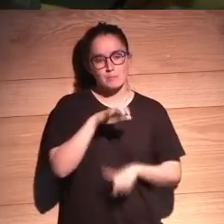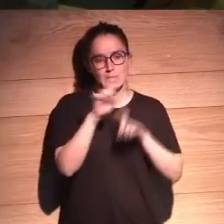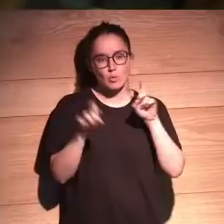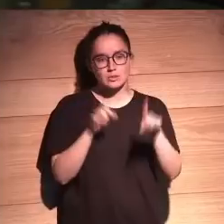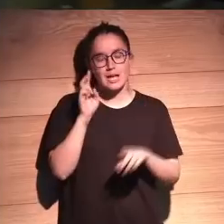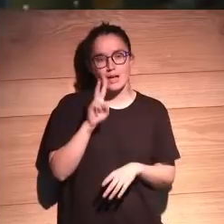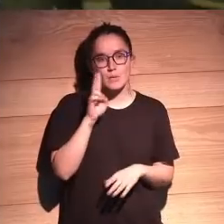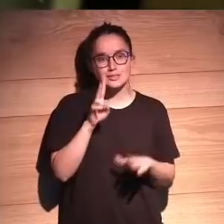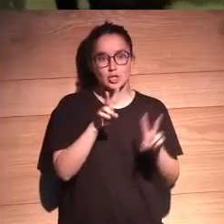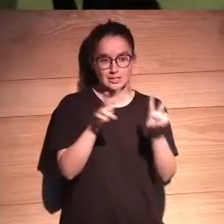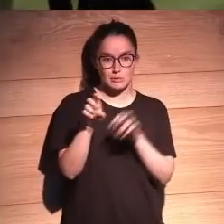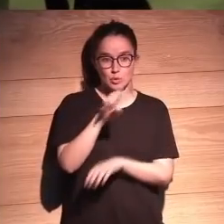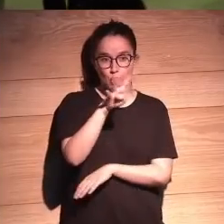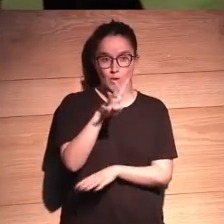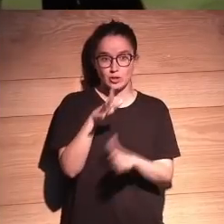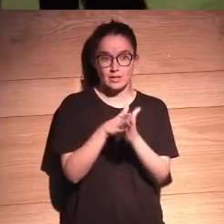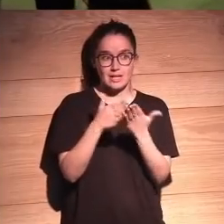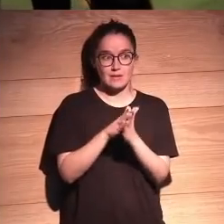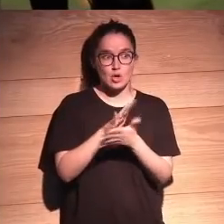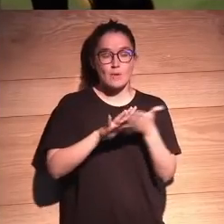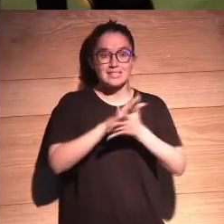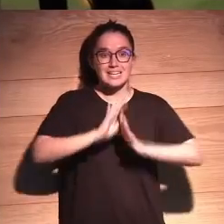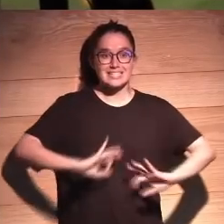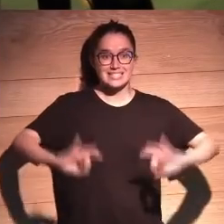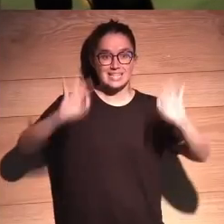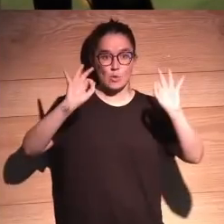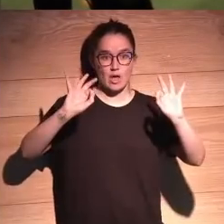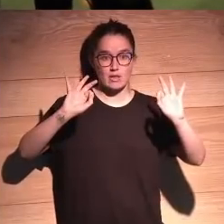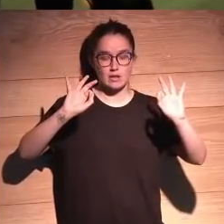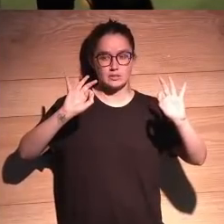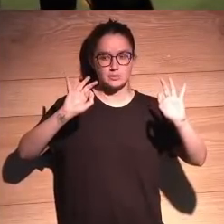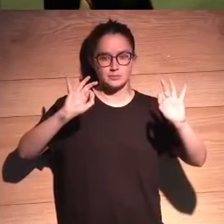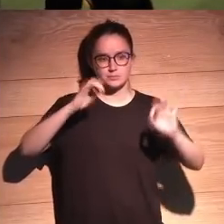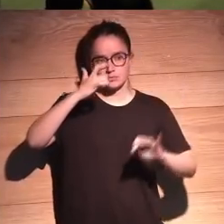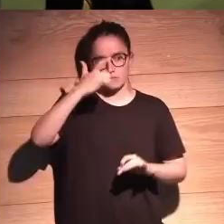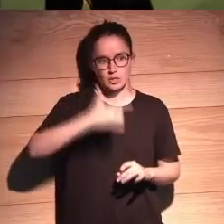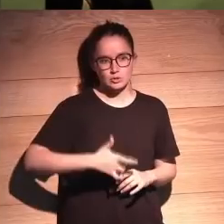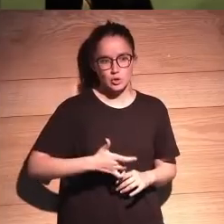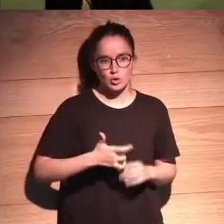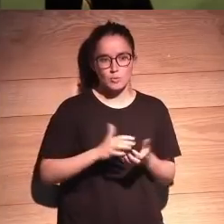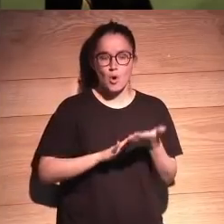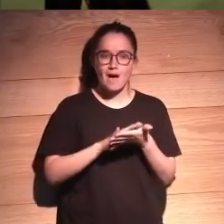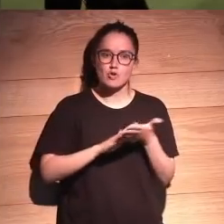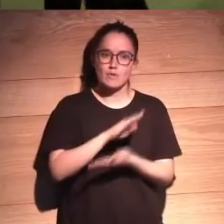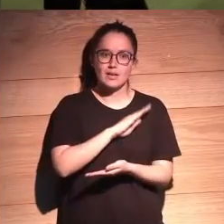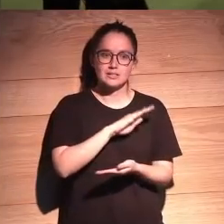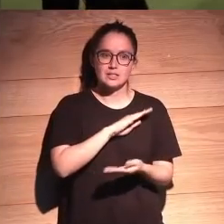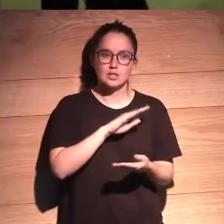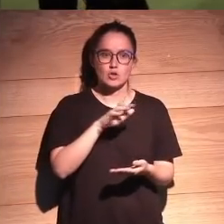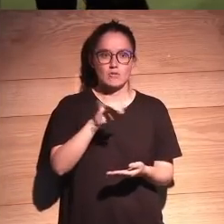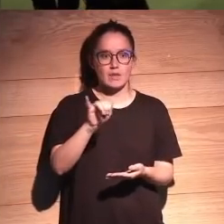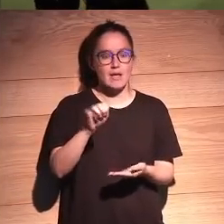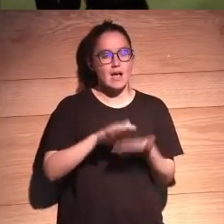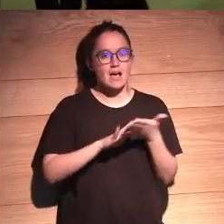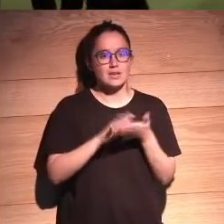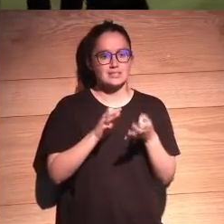he visto que en el capítulo 4 del libro hablas de la singularidad y yo como converso de esto mucho con Ray Kurzweil él